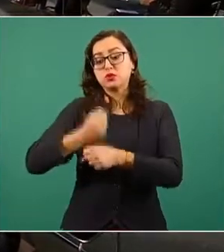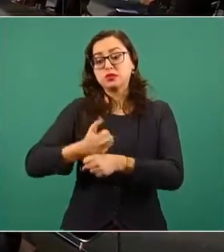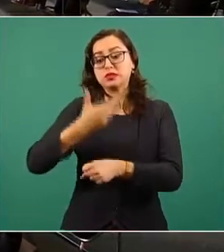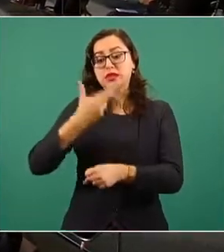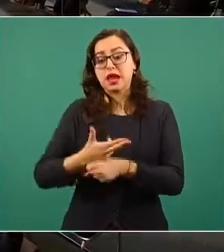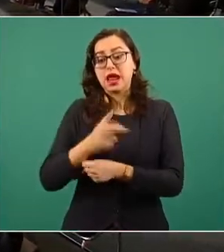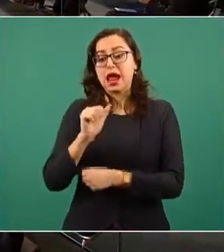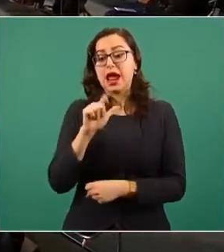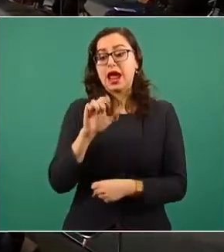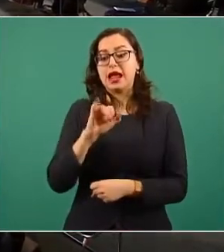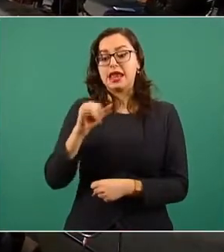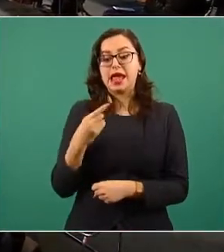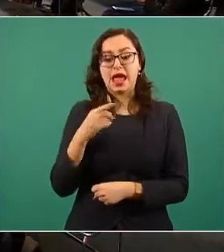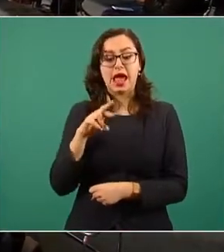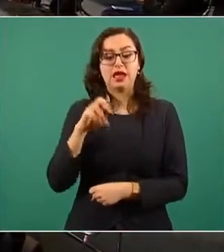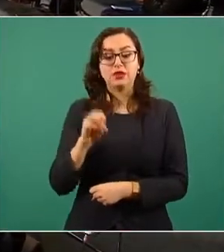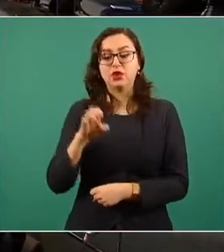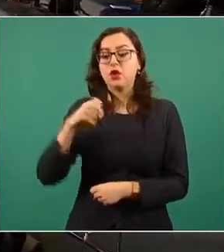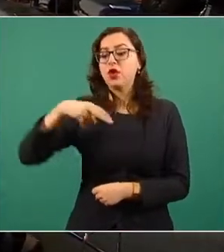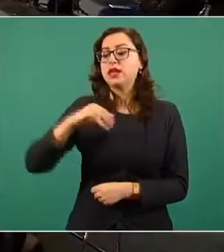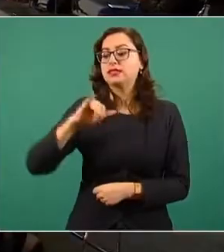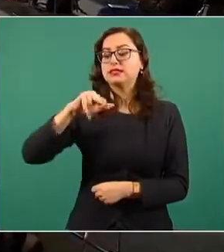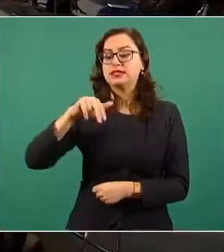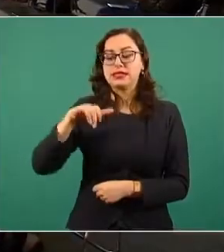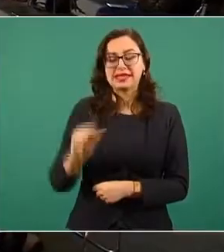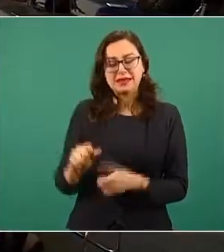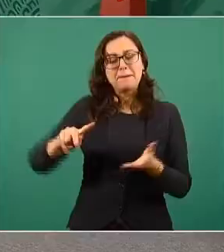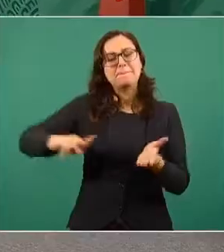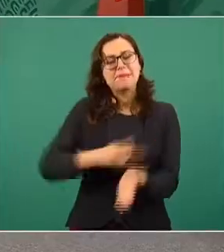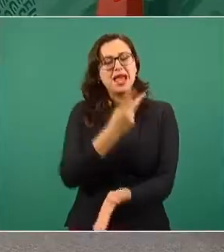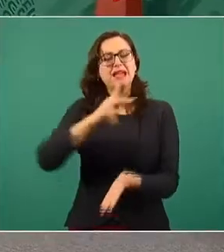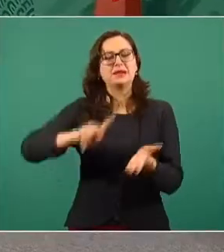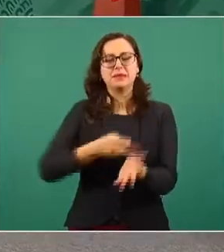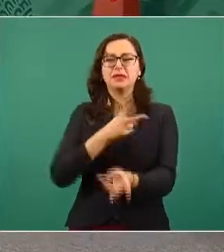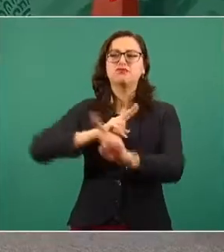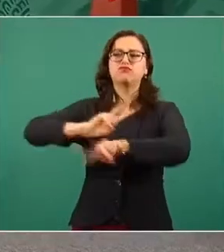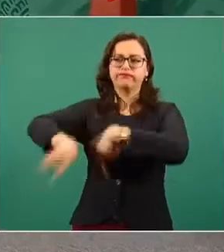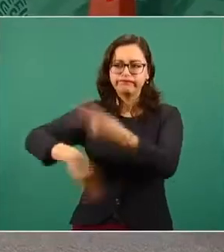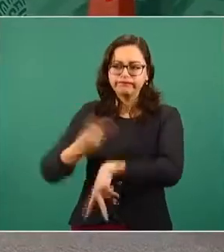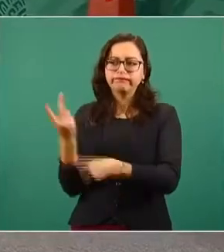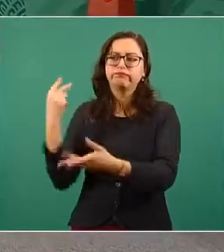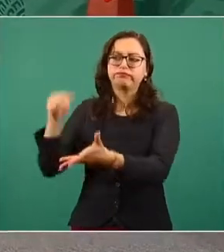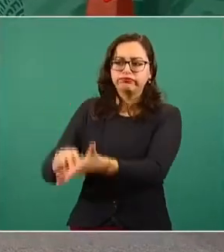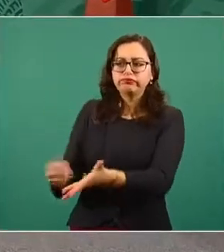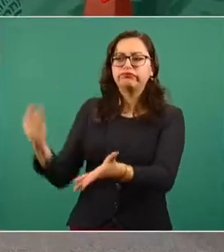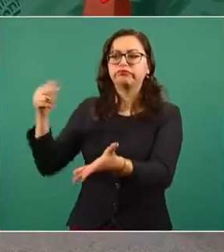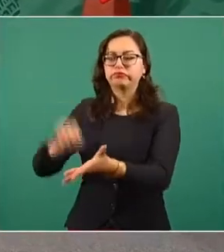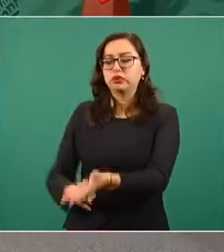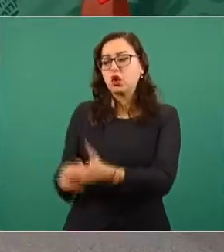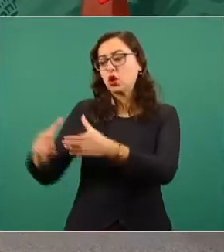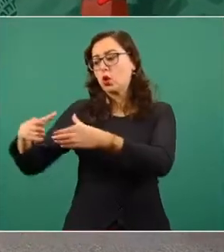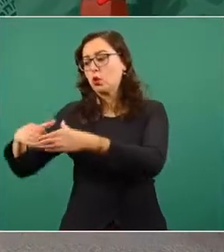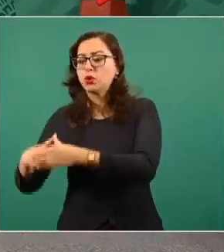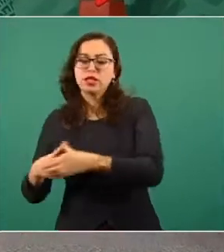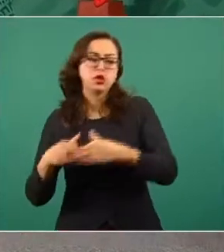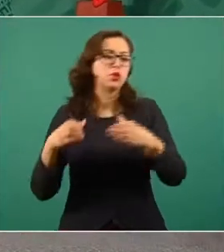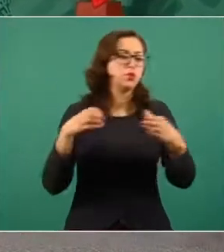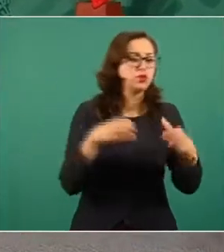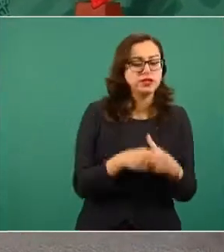en la región varias veces, varias veces. Se han firmado acuerdos entre las dos comunidades.